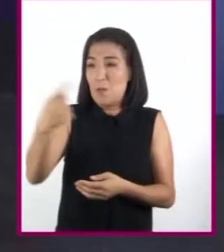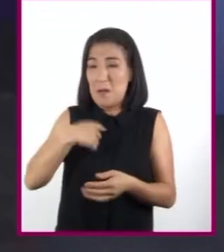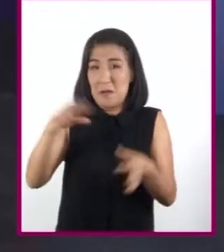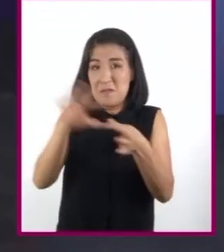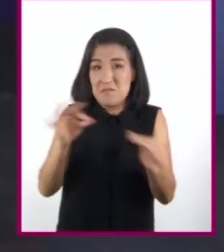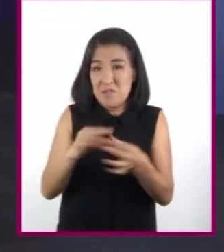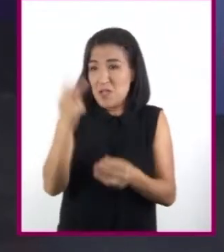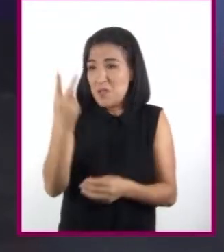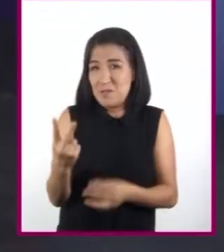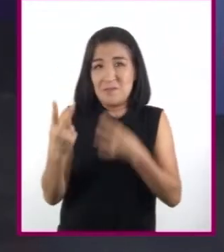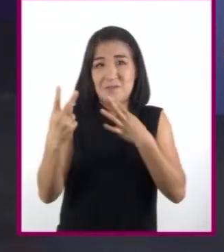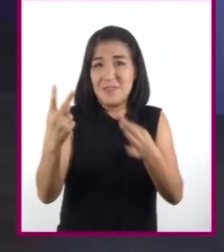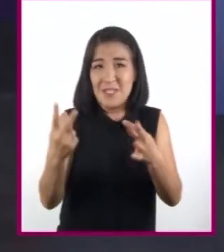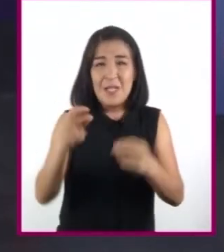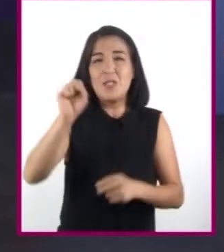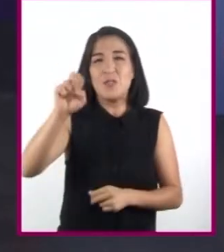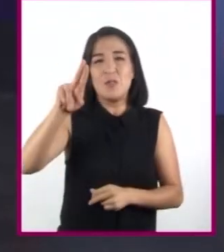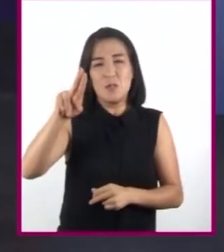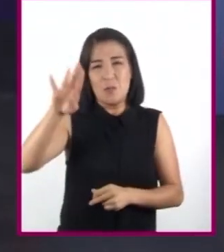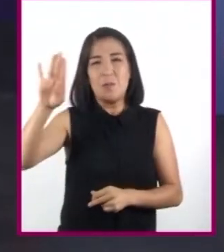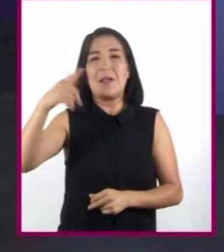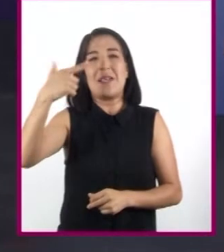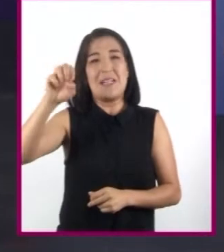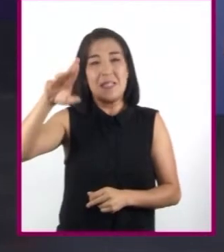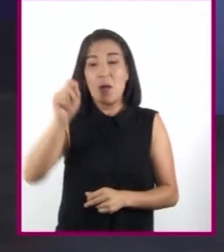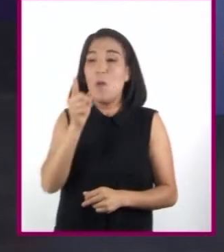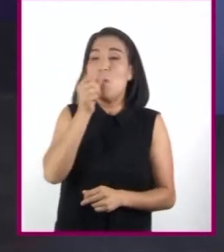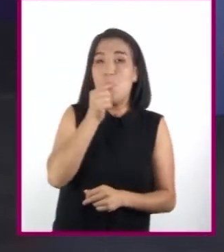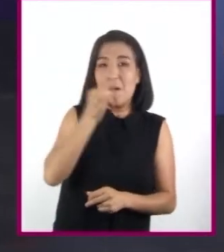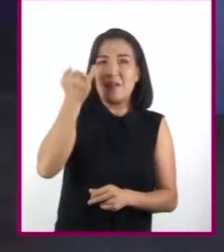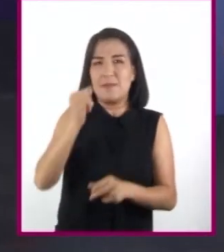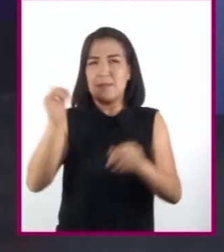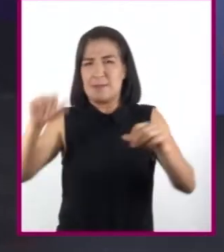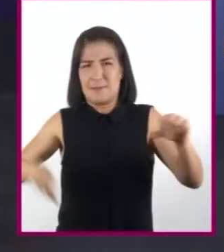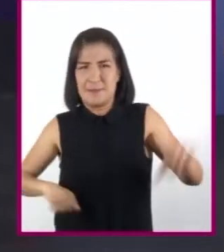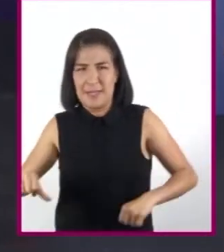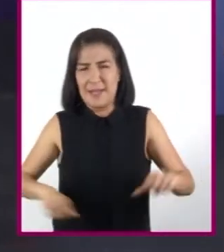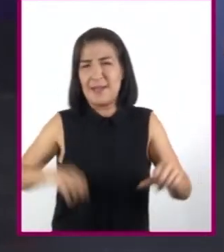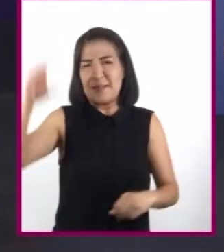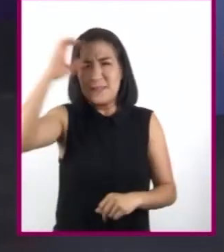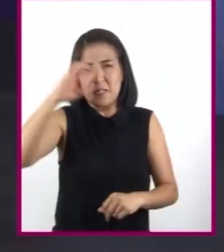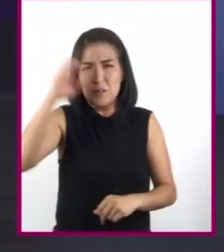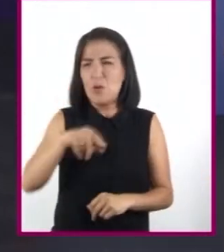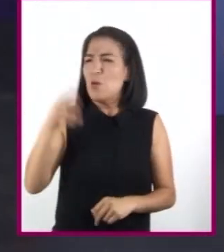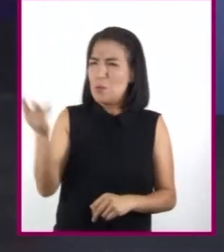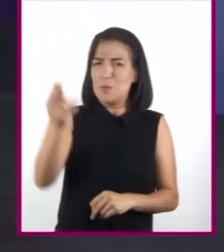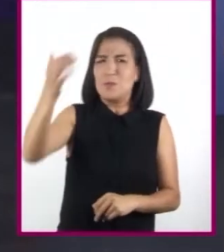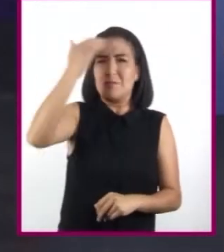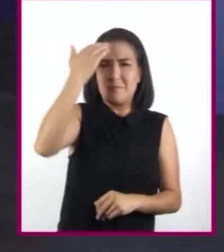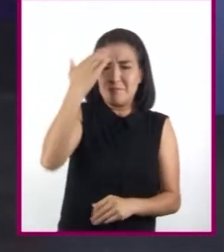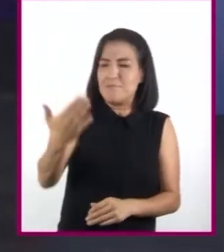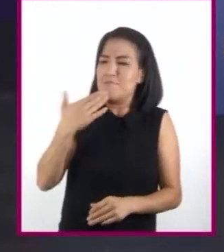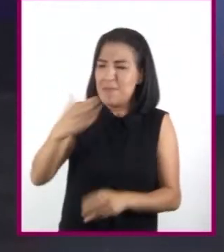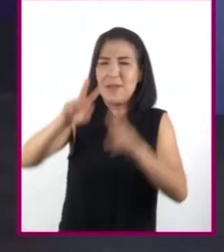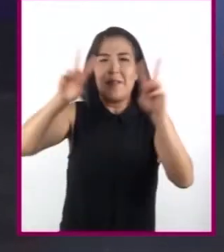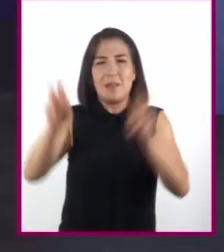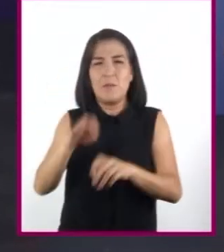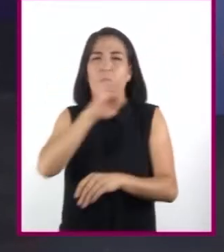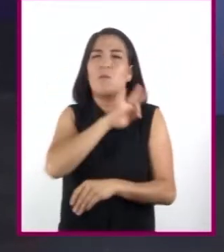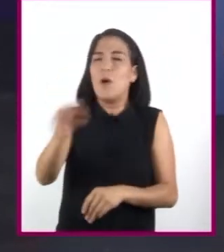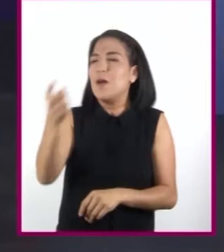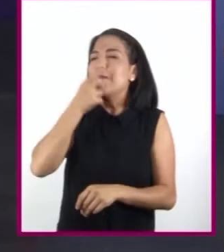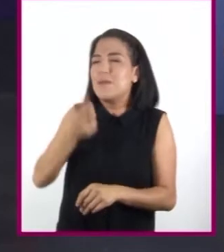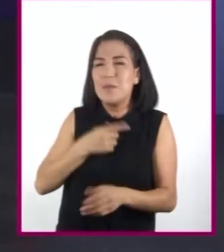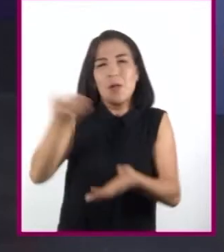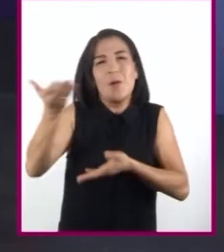dos subgéneros narrativos que son Policíaco y el de Ciencia Ficción. Usted que conoce muy bien sobre el tema, ¿podría